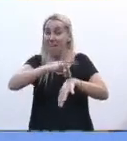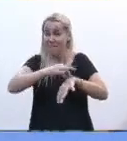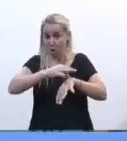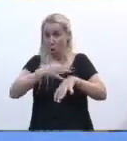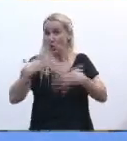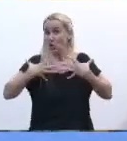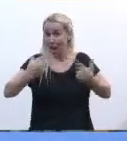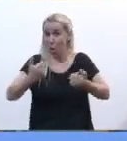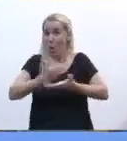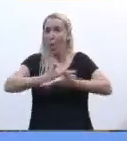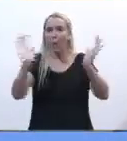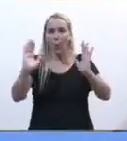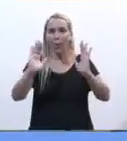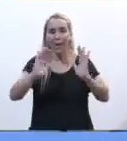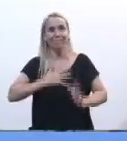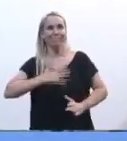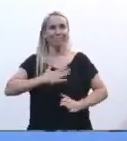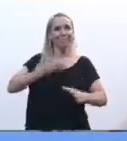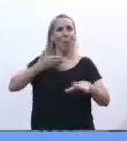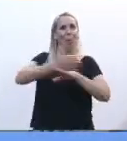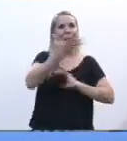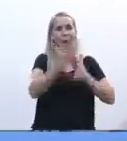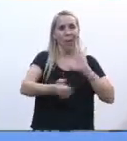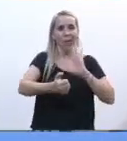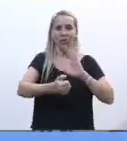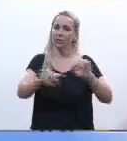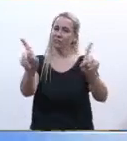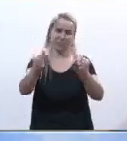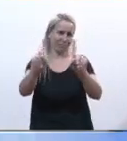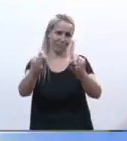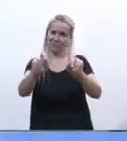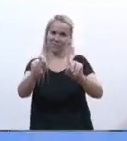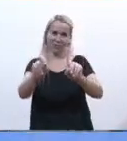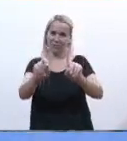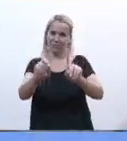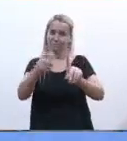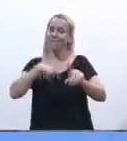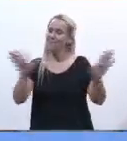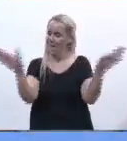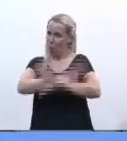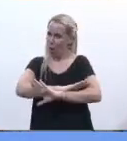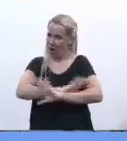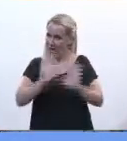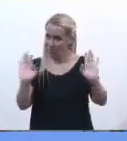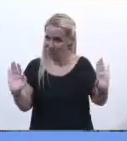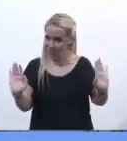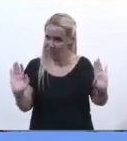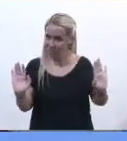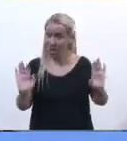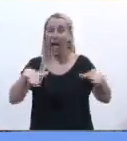país van a ir gustosos a cumplir y hacer abortos no señor estamos equivocados entonces